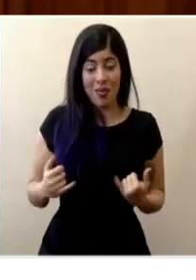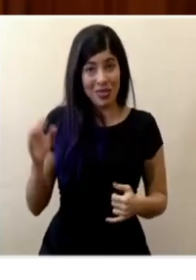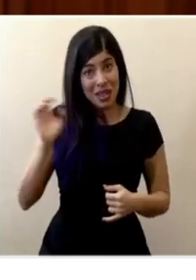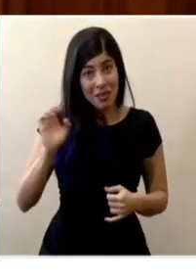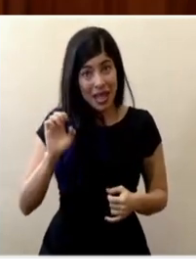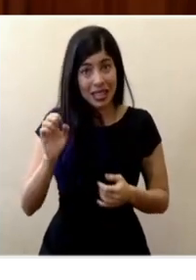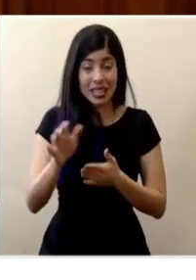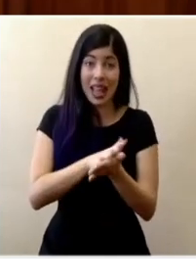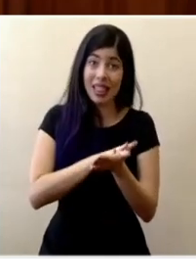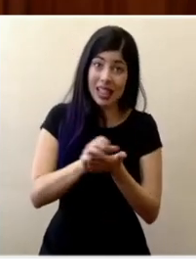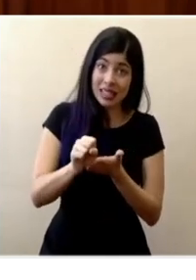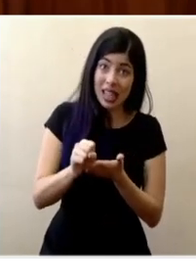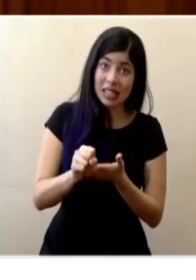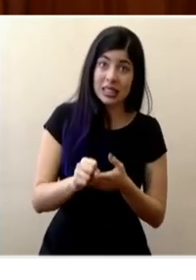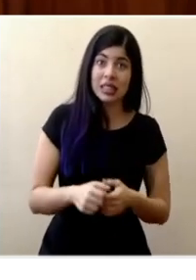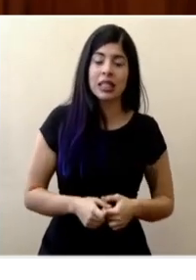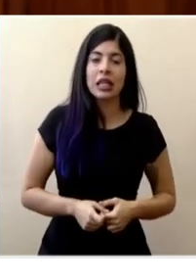desastres